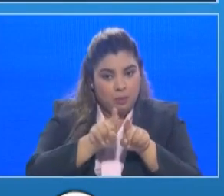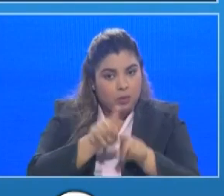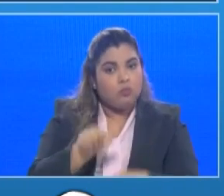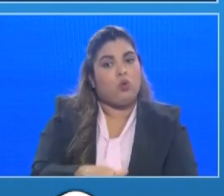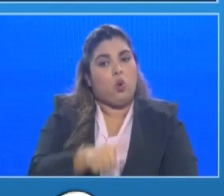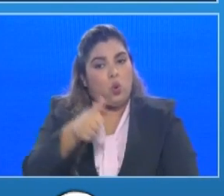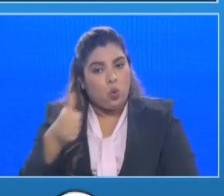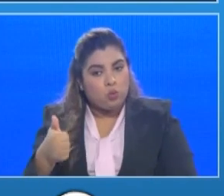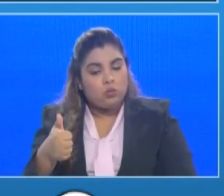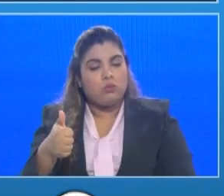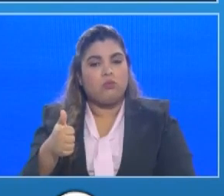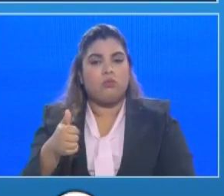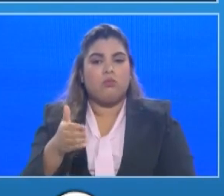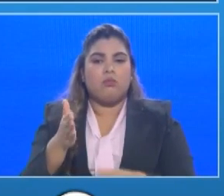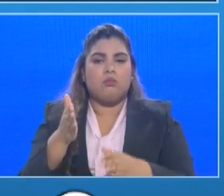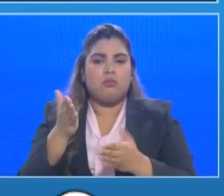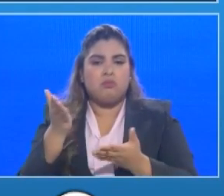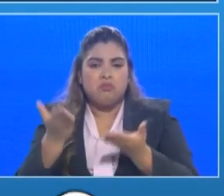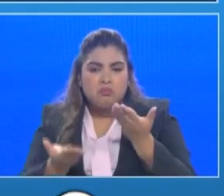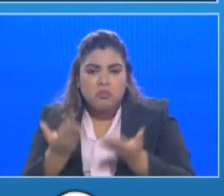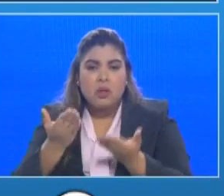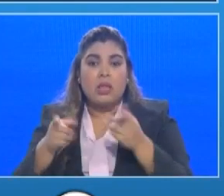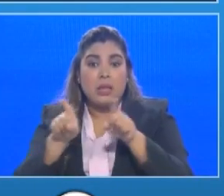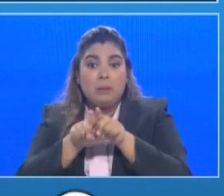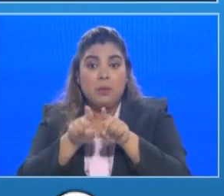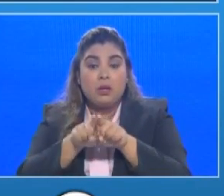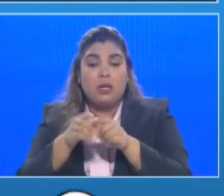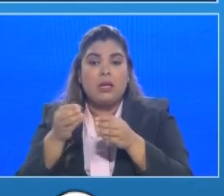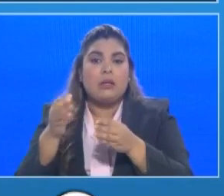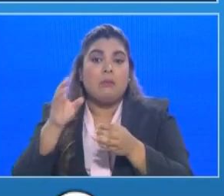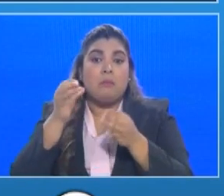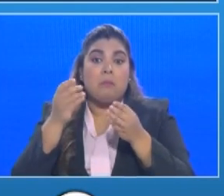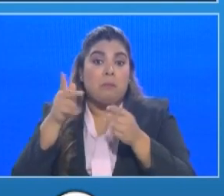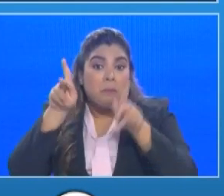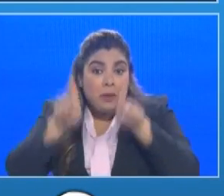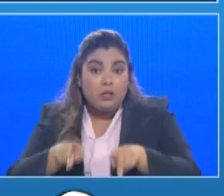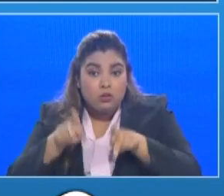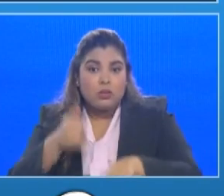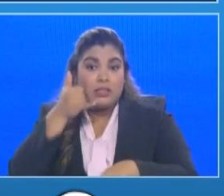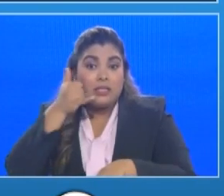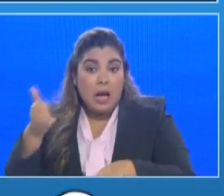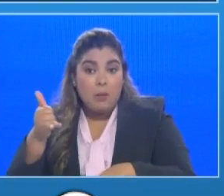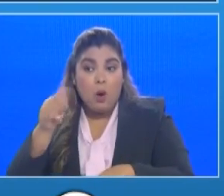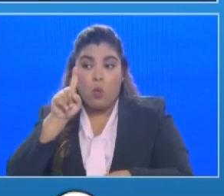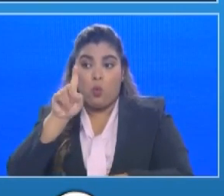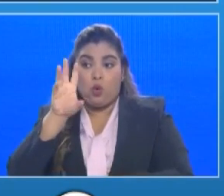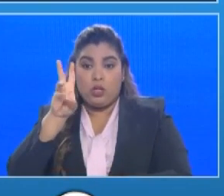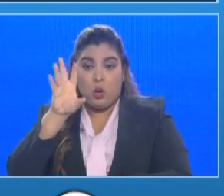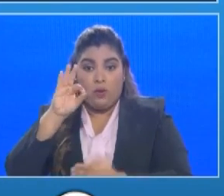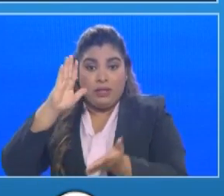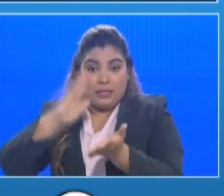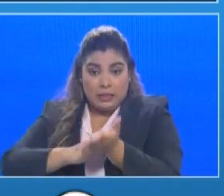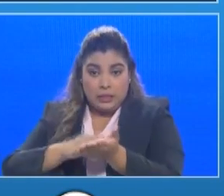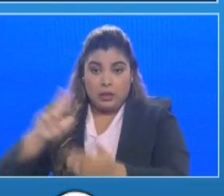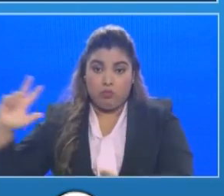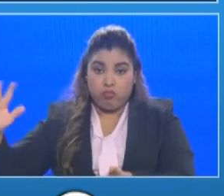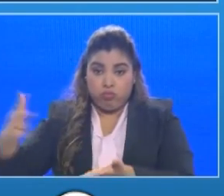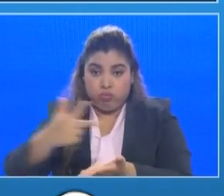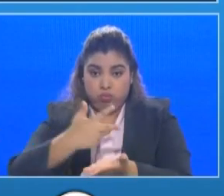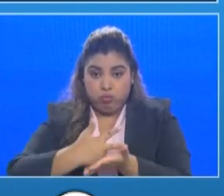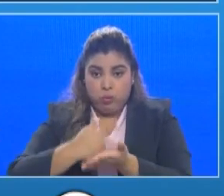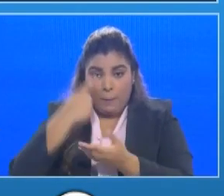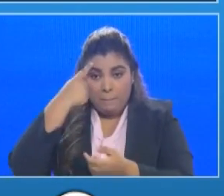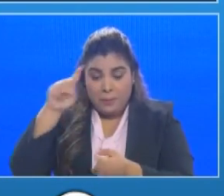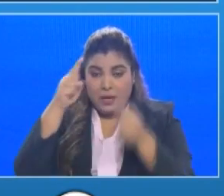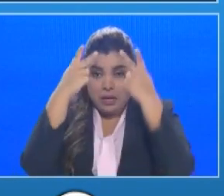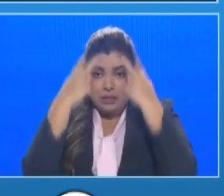veces ha habido ocasiones en donde también se han perdido las citas o sea nosotros hemos dado citas y las personas no han acudido a la